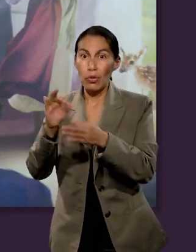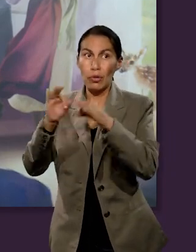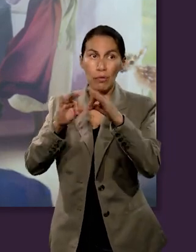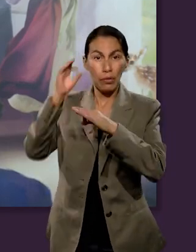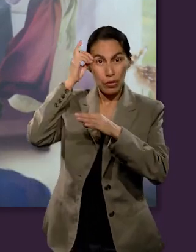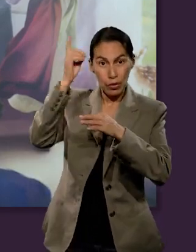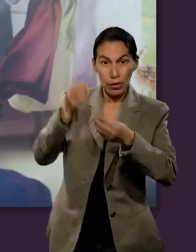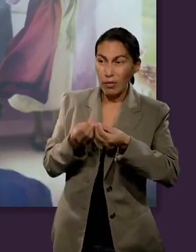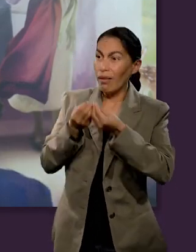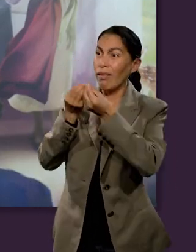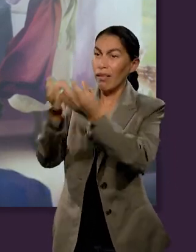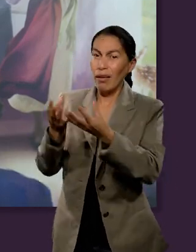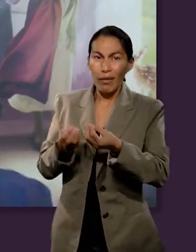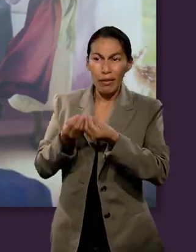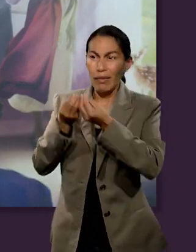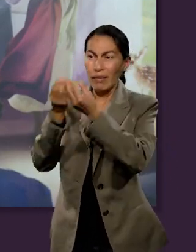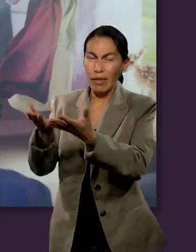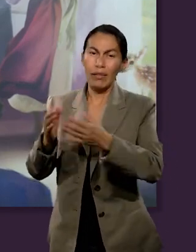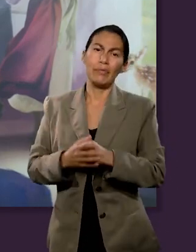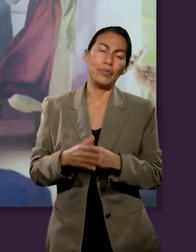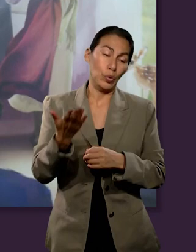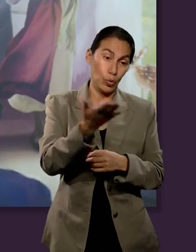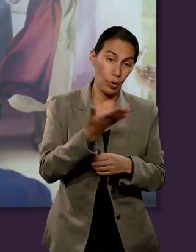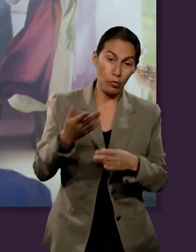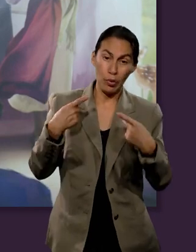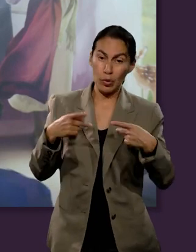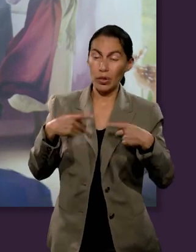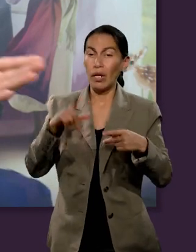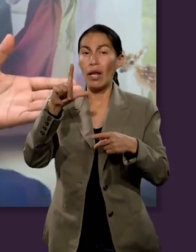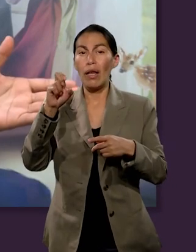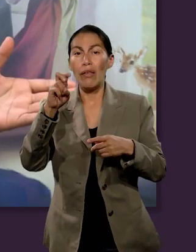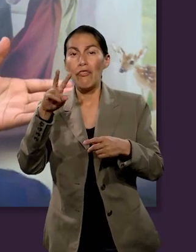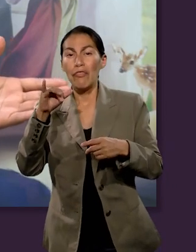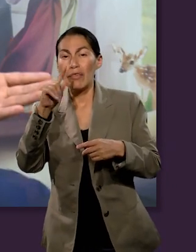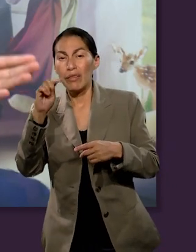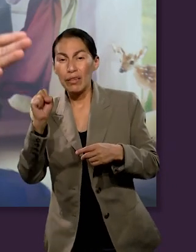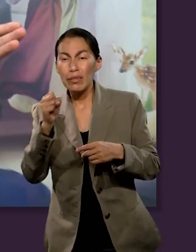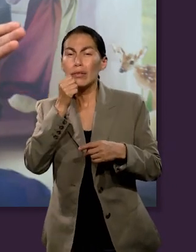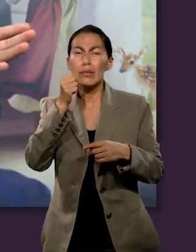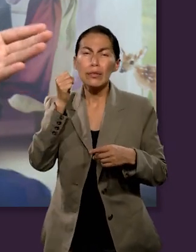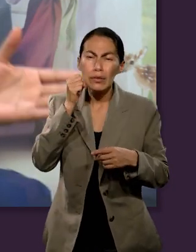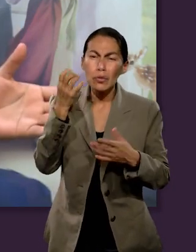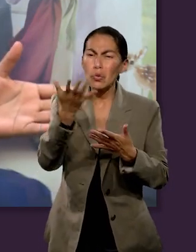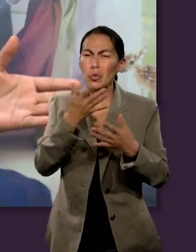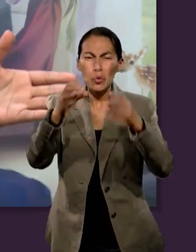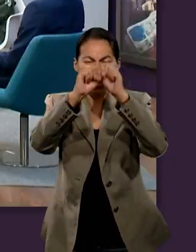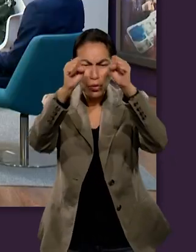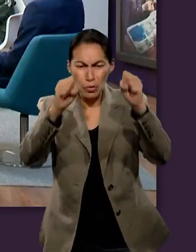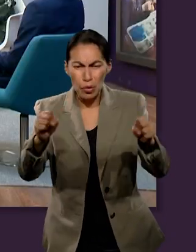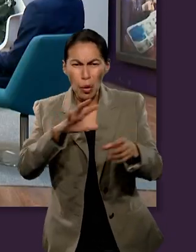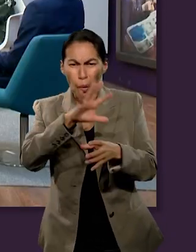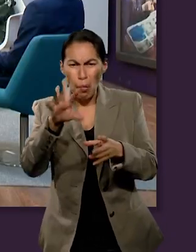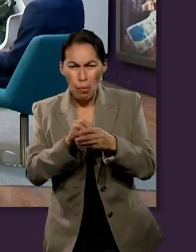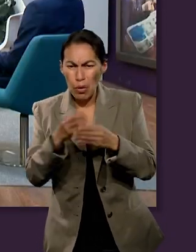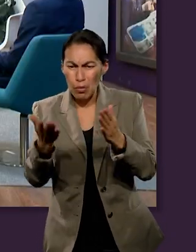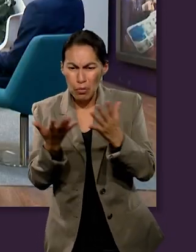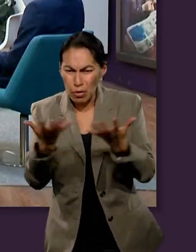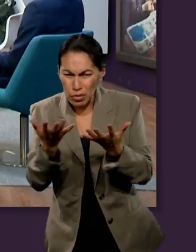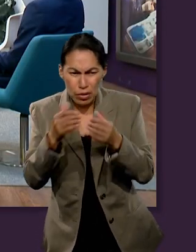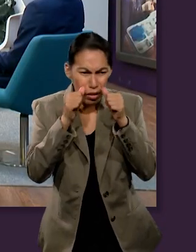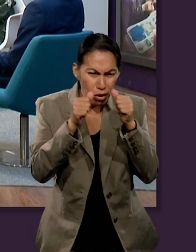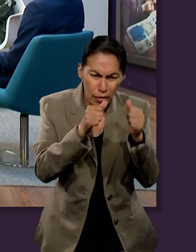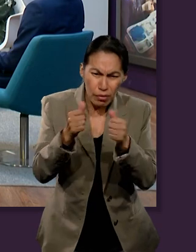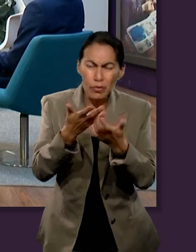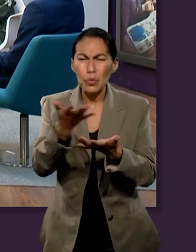El diezmo es utilizado para completar la misión de Dios. En el Antiguo Testamento, a través del ministerio de los levitas, el